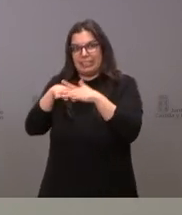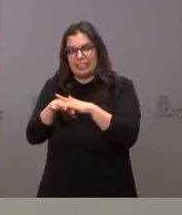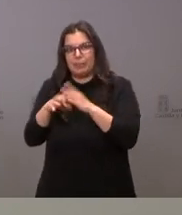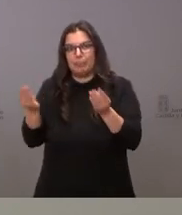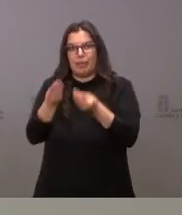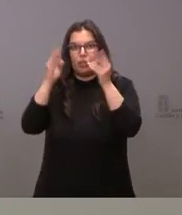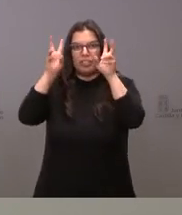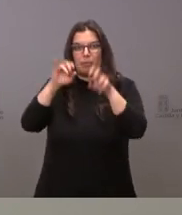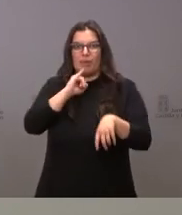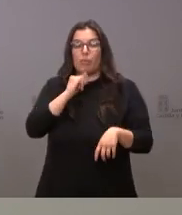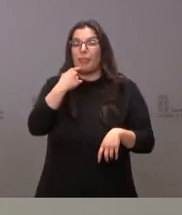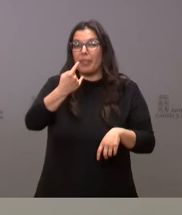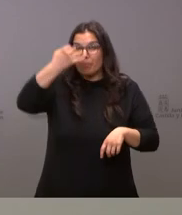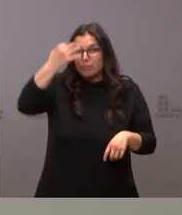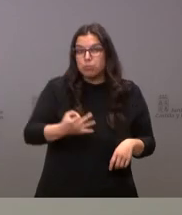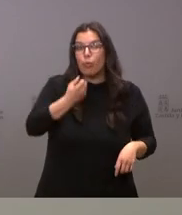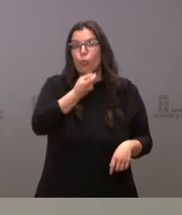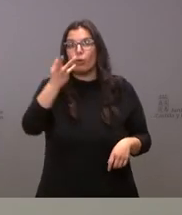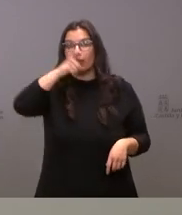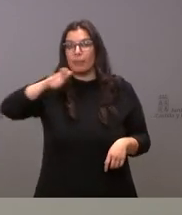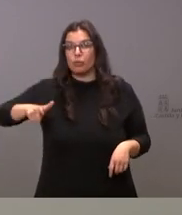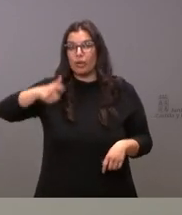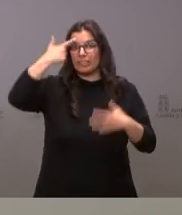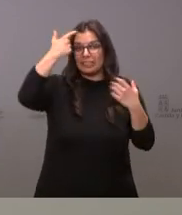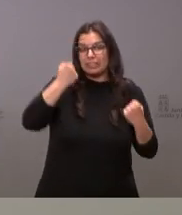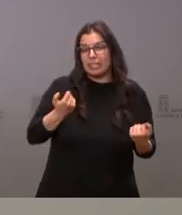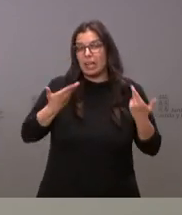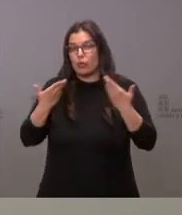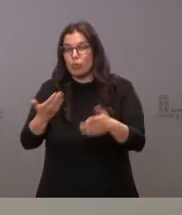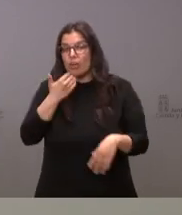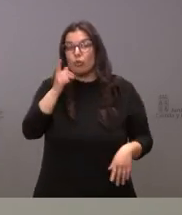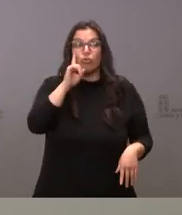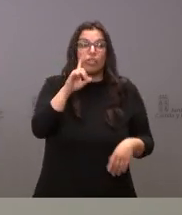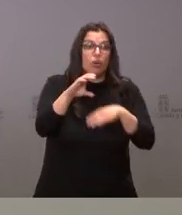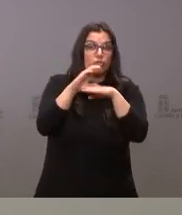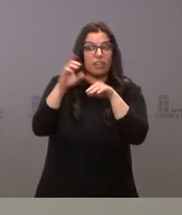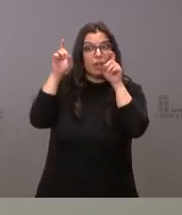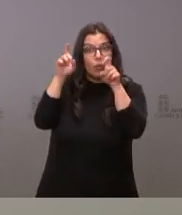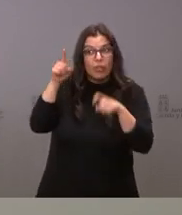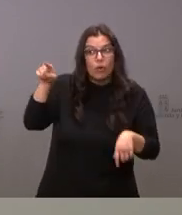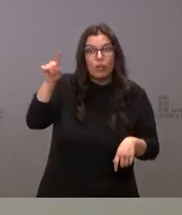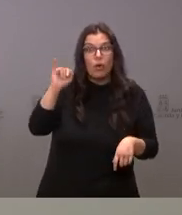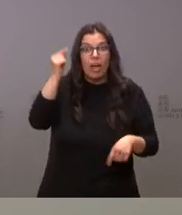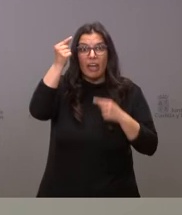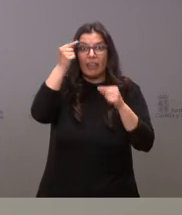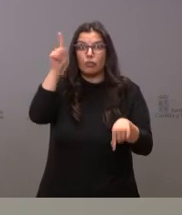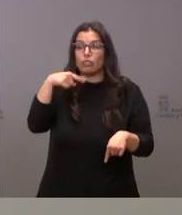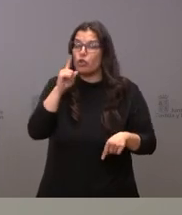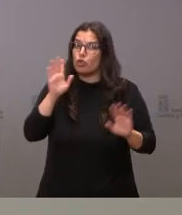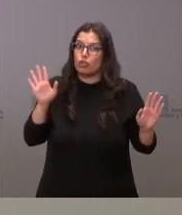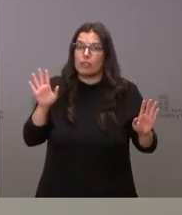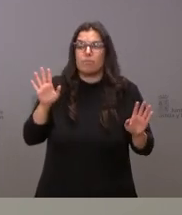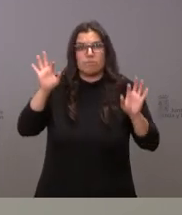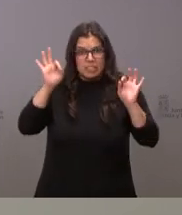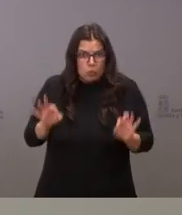no les sé decir el número exacto de personas y yo no sé si a través de la Consejería de Educación estaremos en condiciones de ofrecerlo seguro